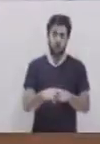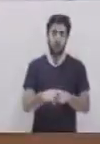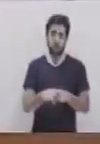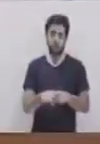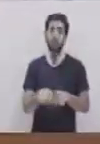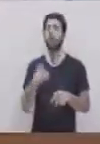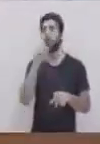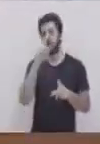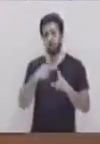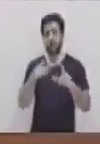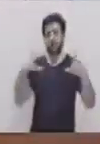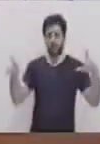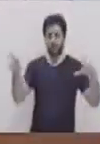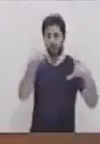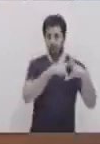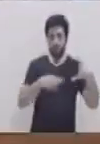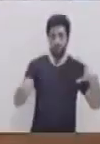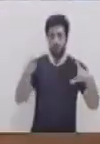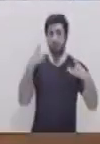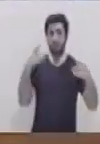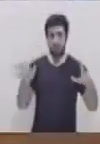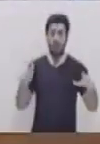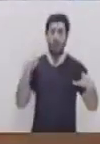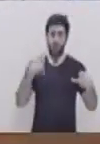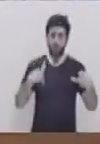Vamos a trazar más o menos a la mitad.